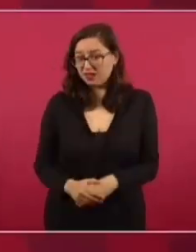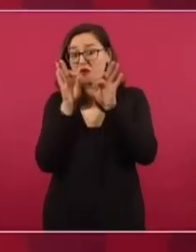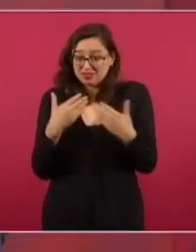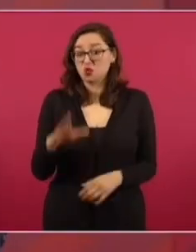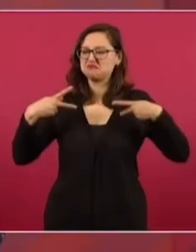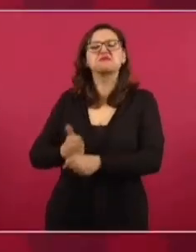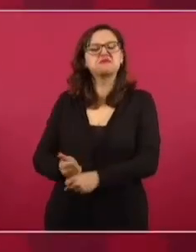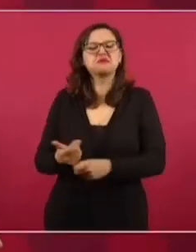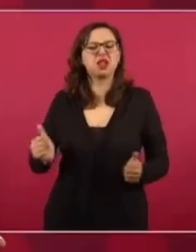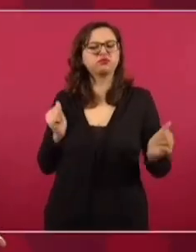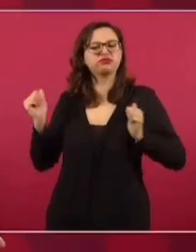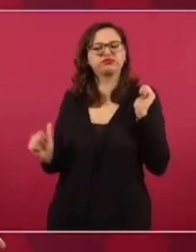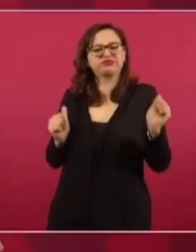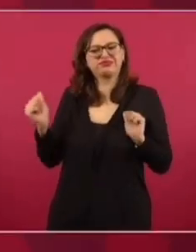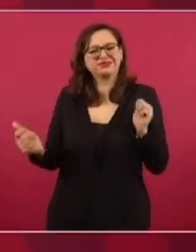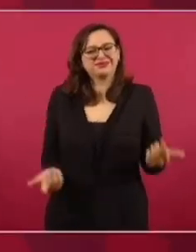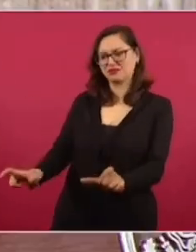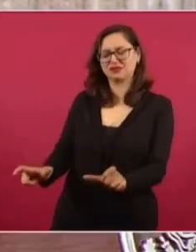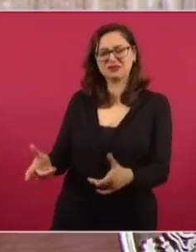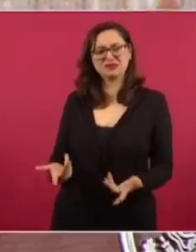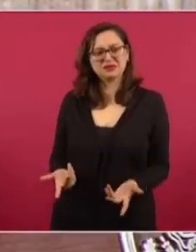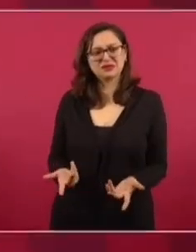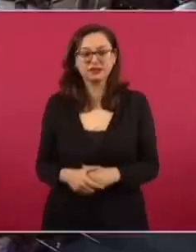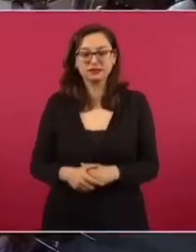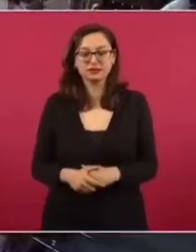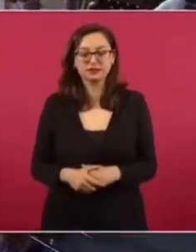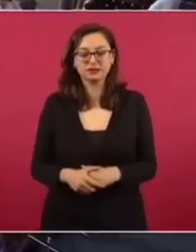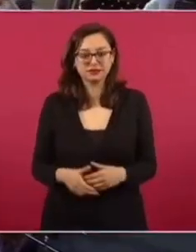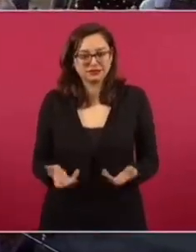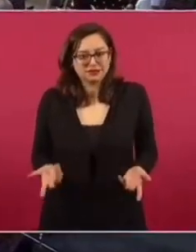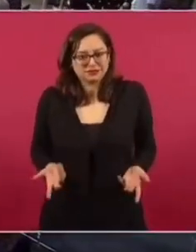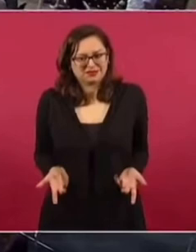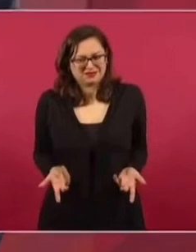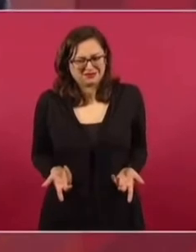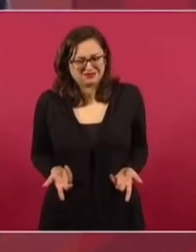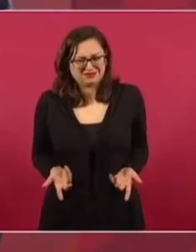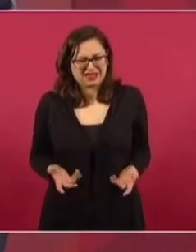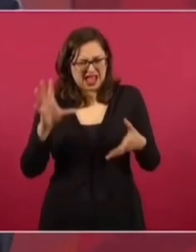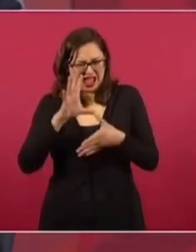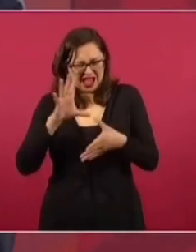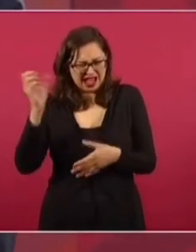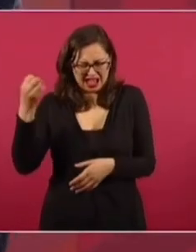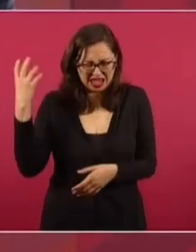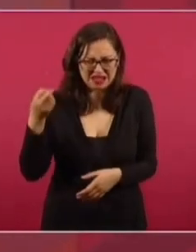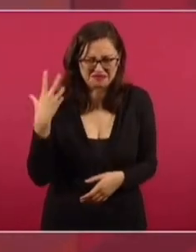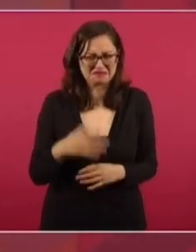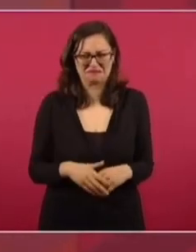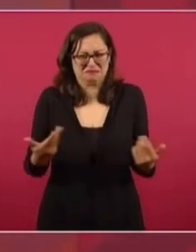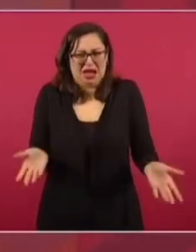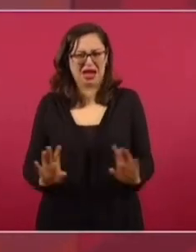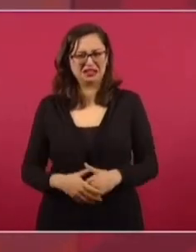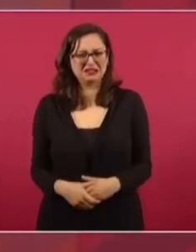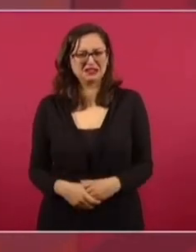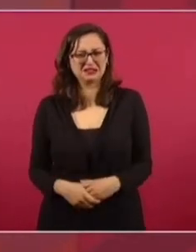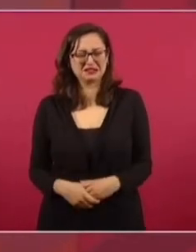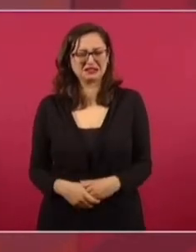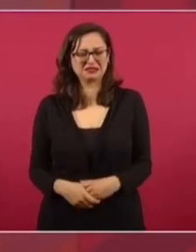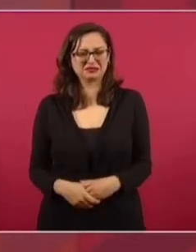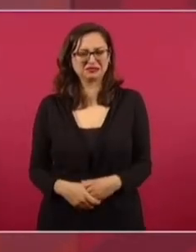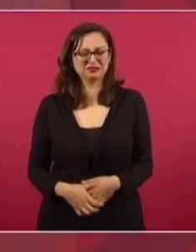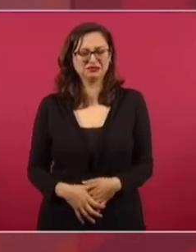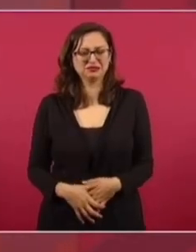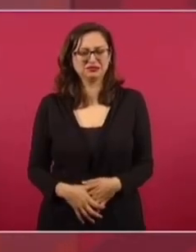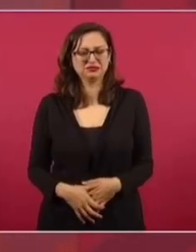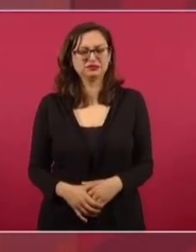tarde. Dice lo que significa un bloqueo para un país, que es la cumbre de las Américas. ¿Para qué? Y no